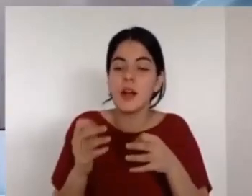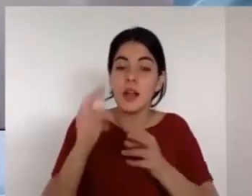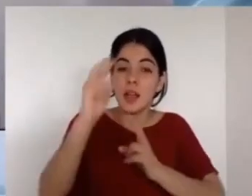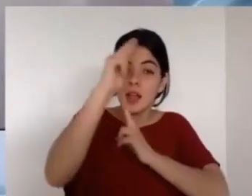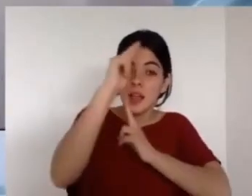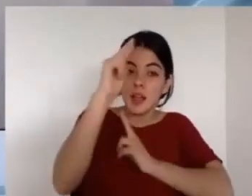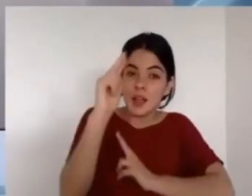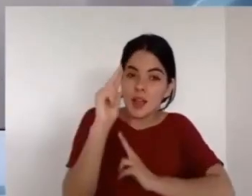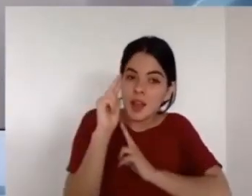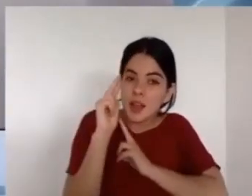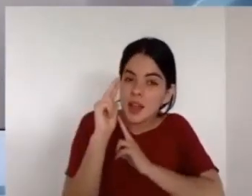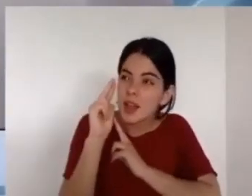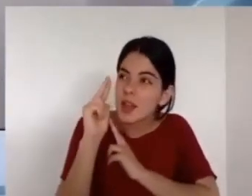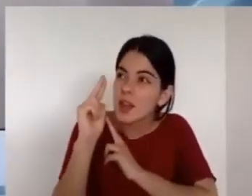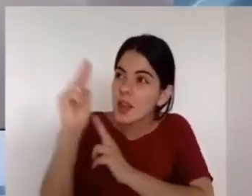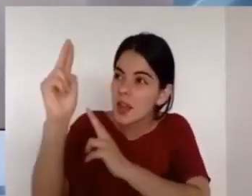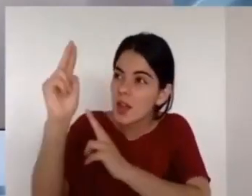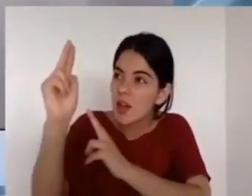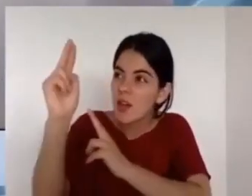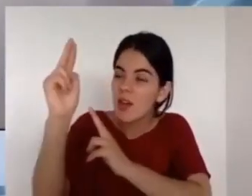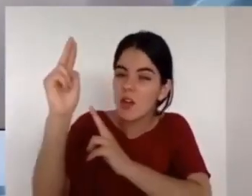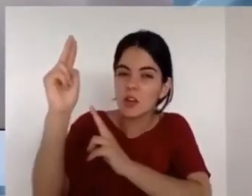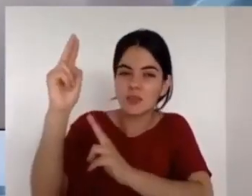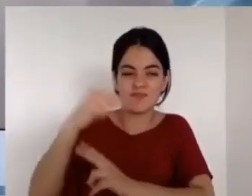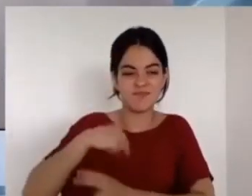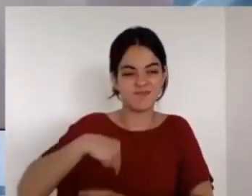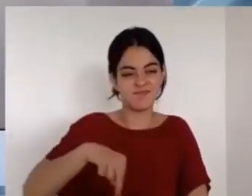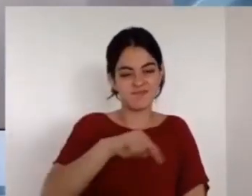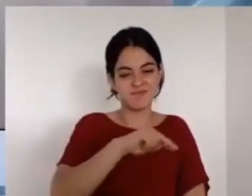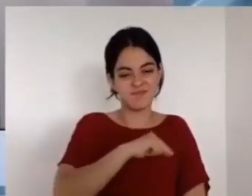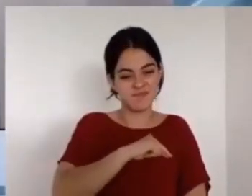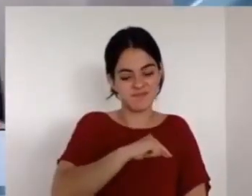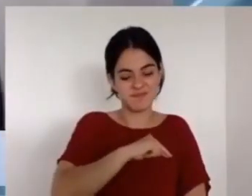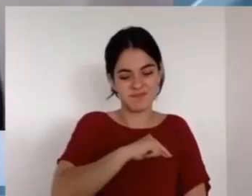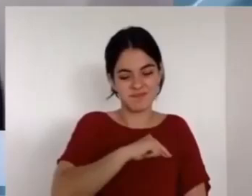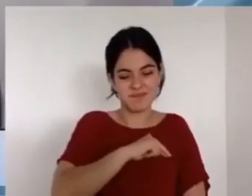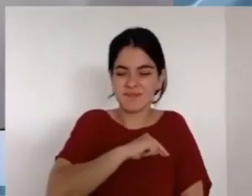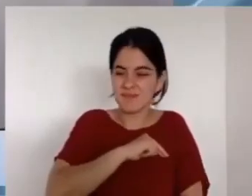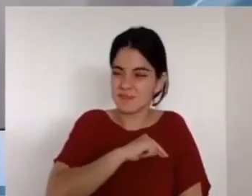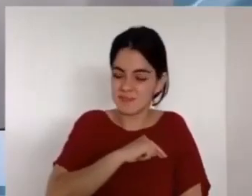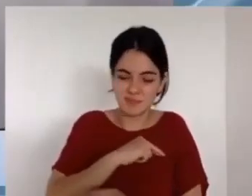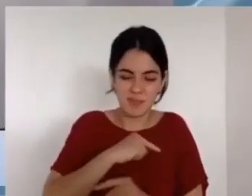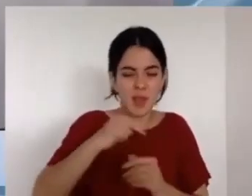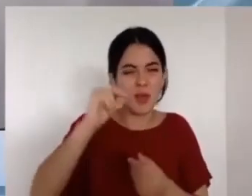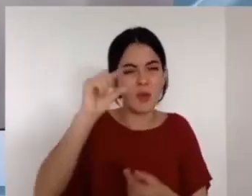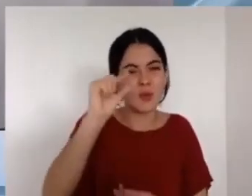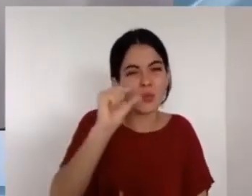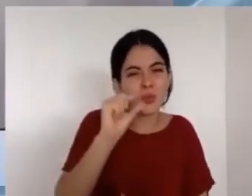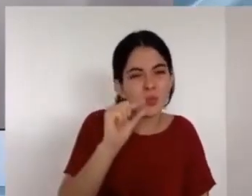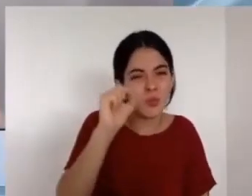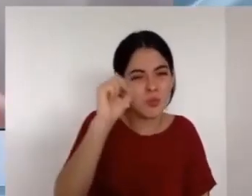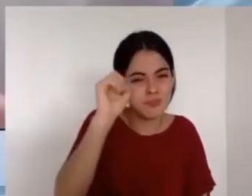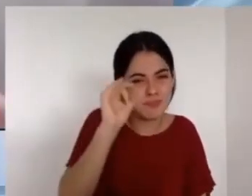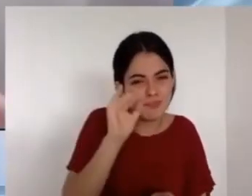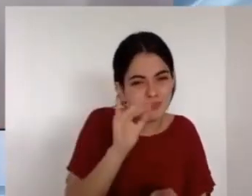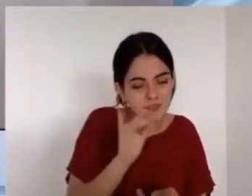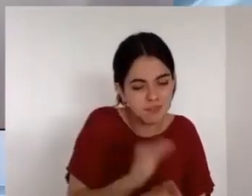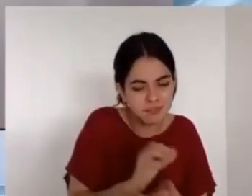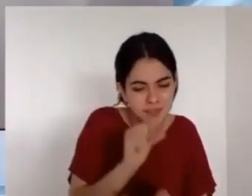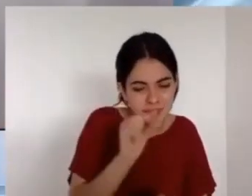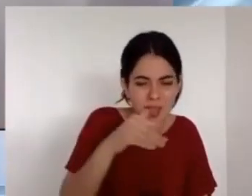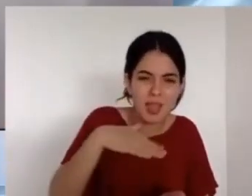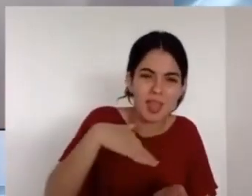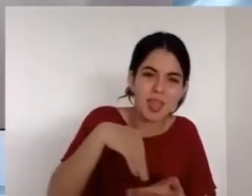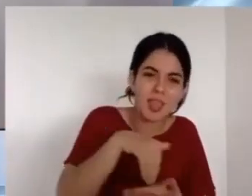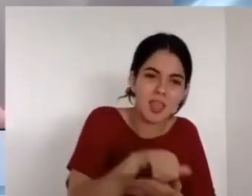somos nada. Reconocer nuestra condición humana, nuestra debilidad,